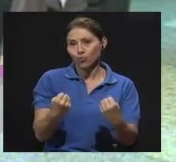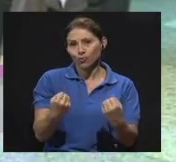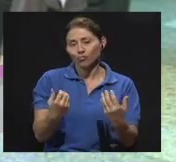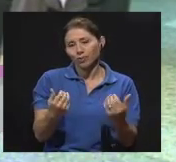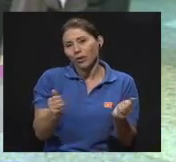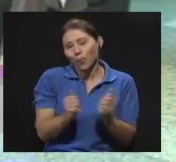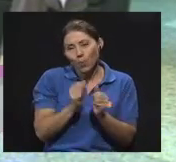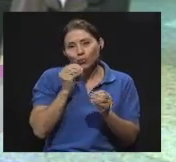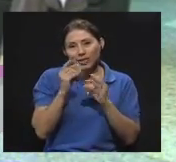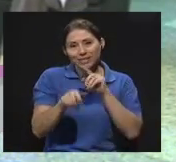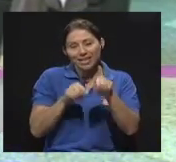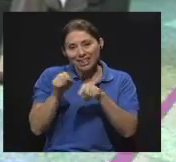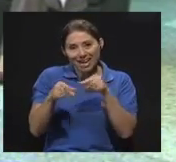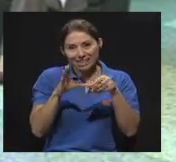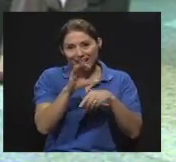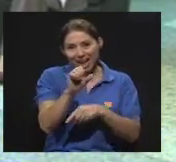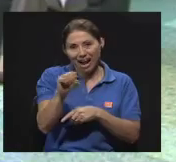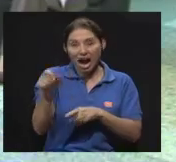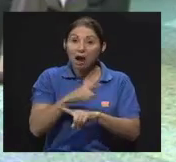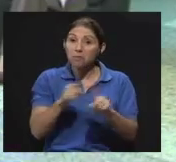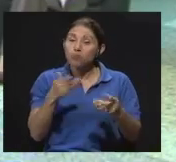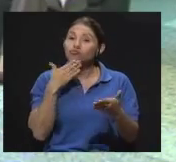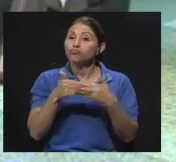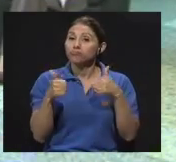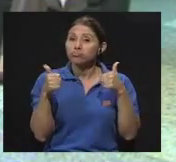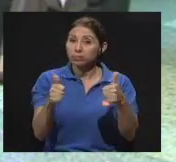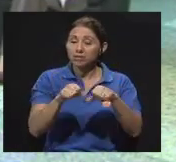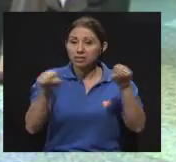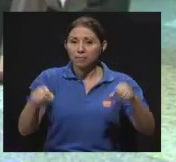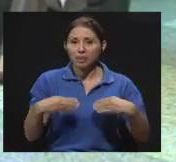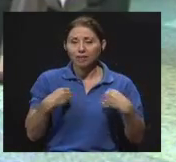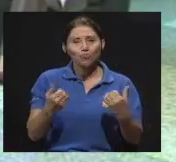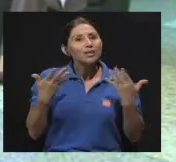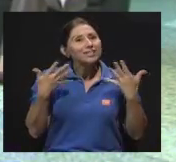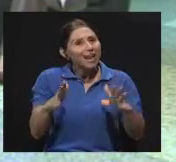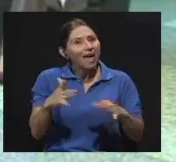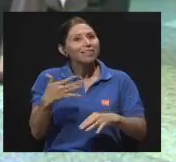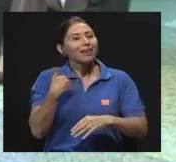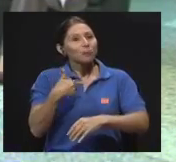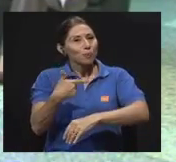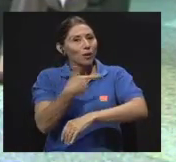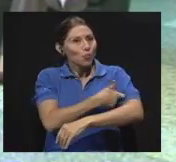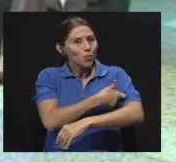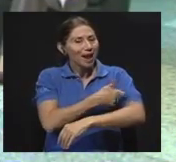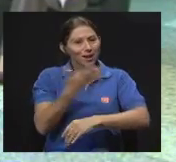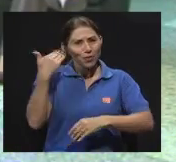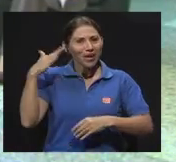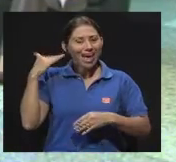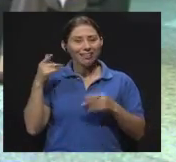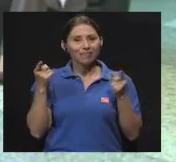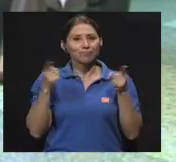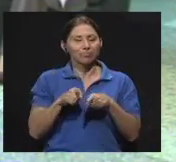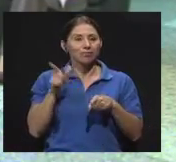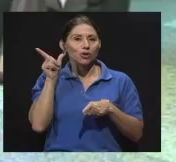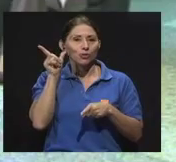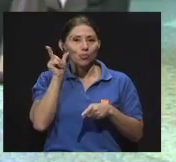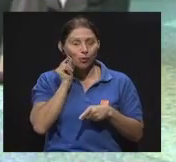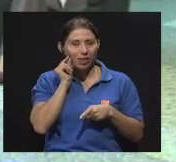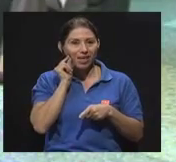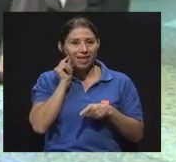todas las críticas que le hagamos muy eficiente. Ya tenemos vacuna para todo lo que anteriormente producía sordera en la infancia, como